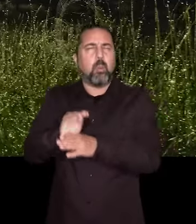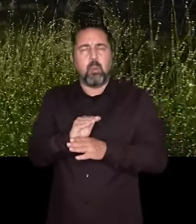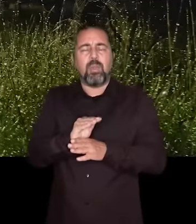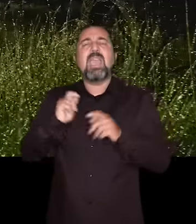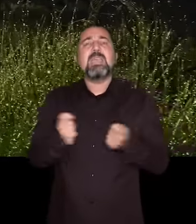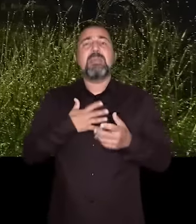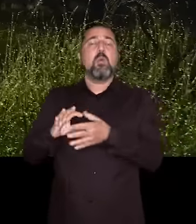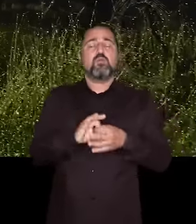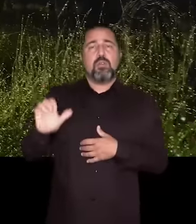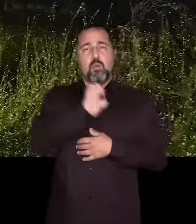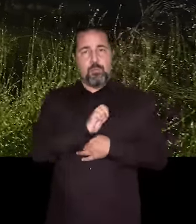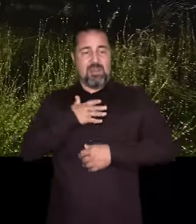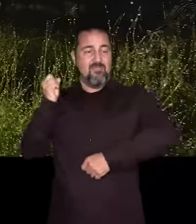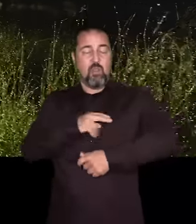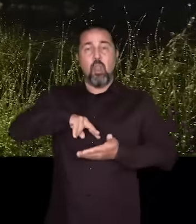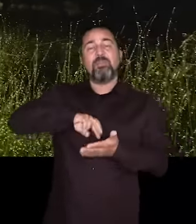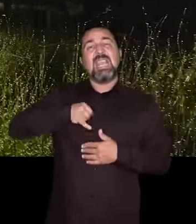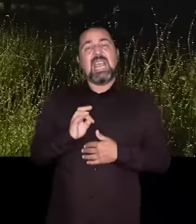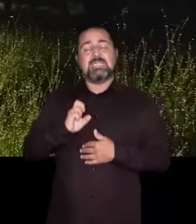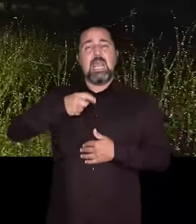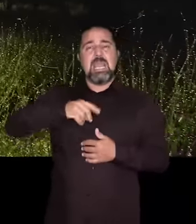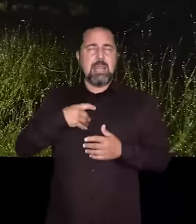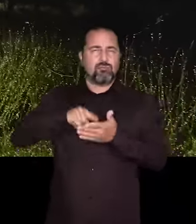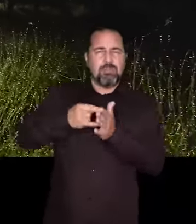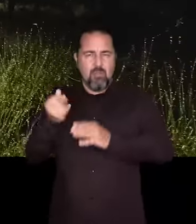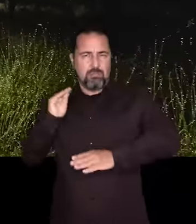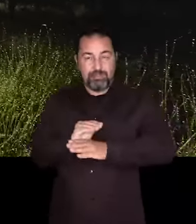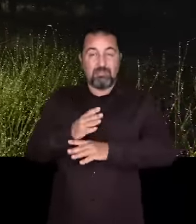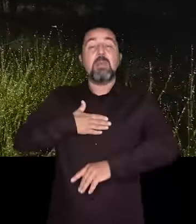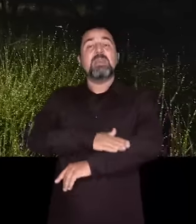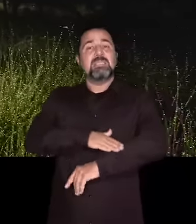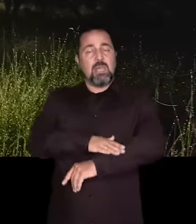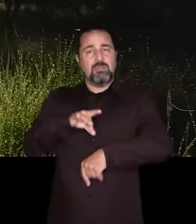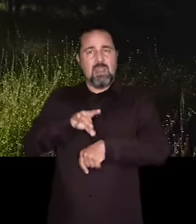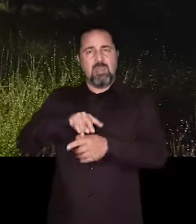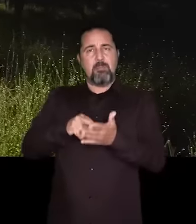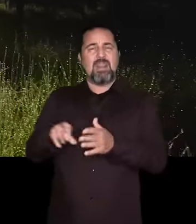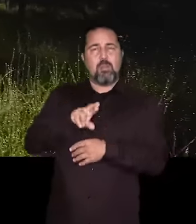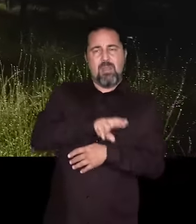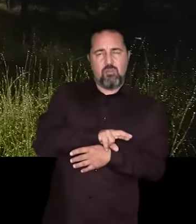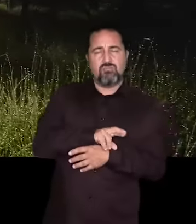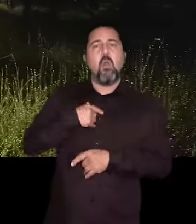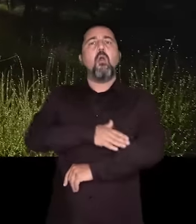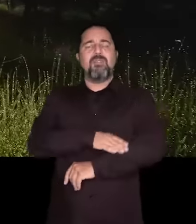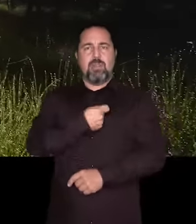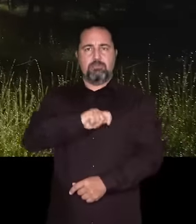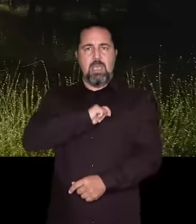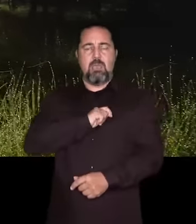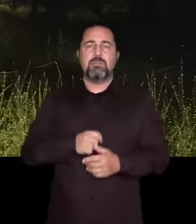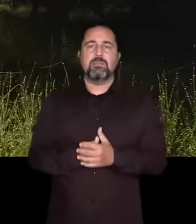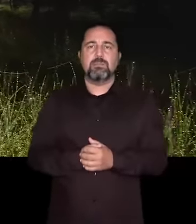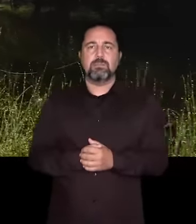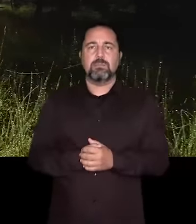Cuida de ti, cuida de tu entorno, cuida de nuestro futuro. Campaña financiada por la Unión Europea. Fondos Next Generation. Plan de Recuperación Ministerio de Sanidad.